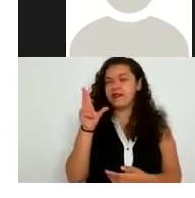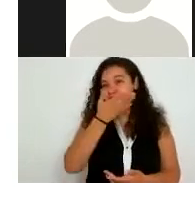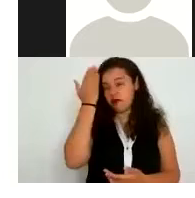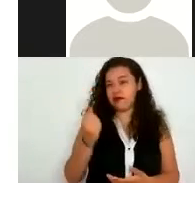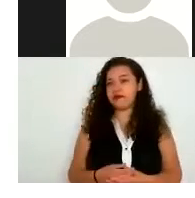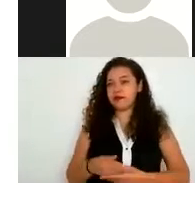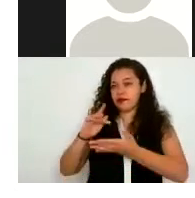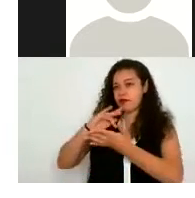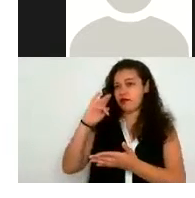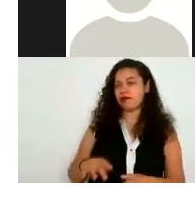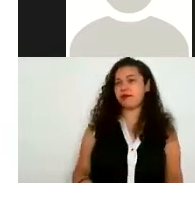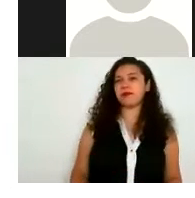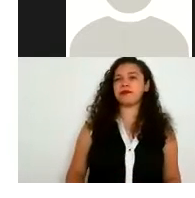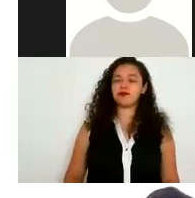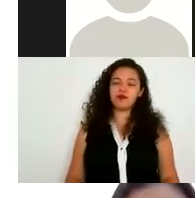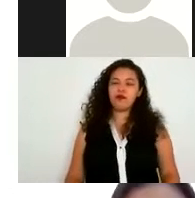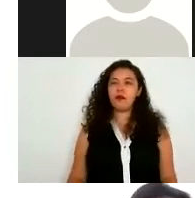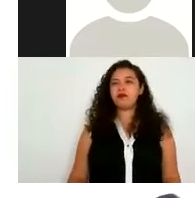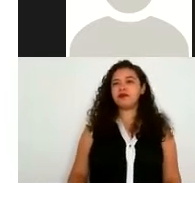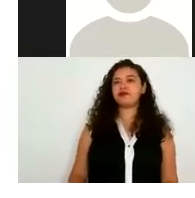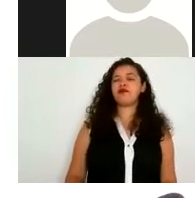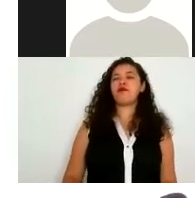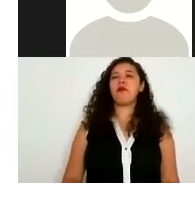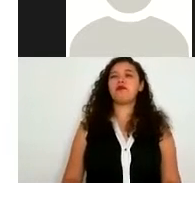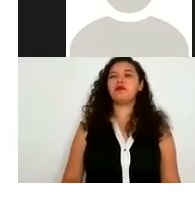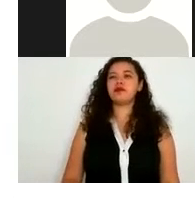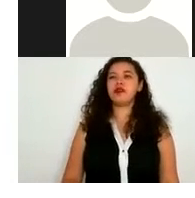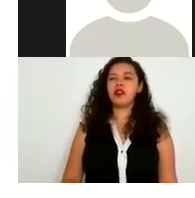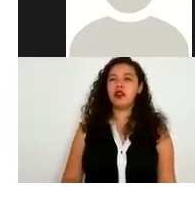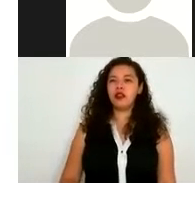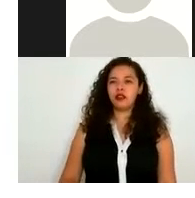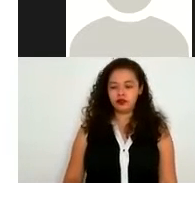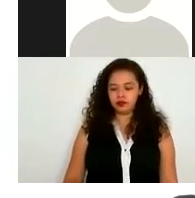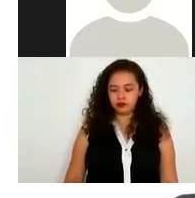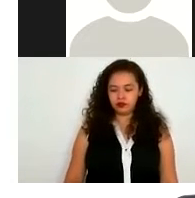muchas gracias Nancy bueno por lo que hace a la primera pregunta